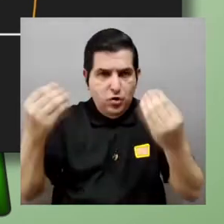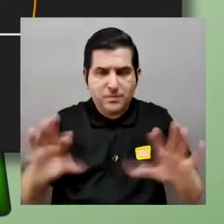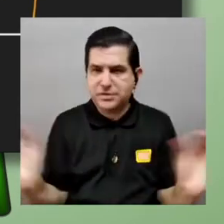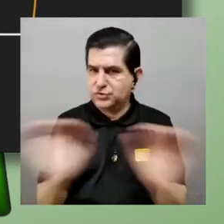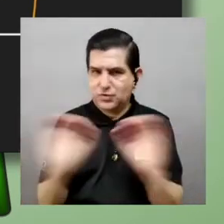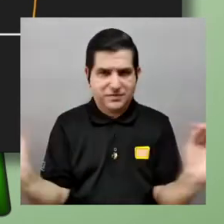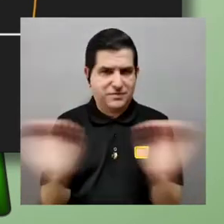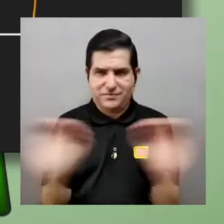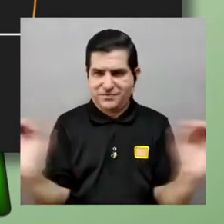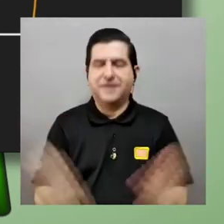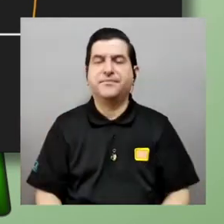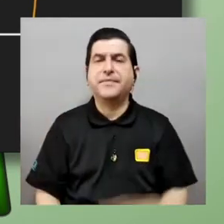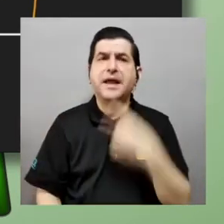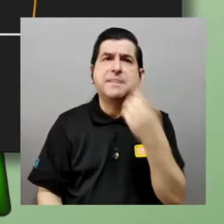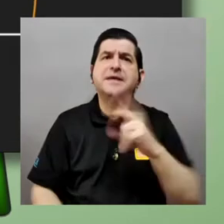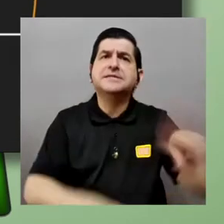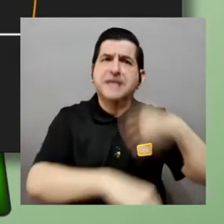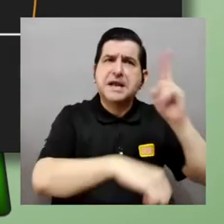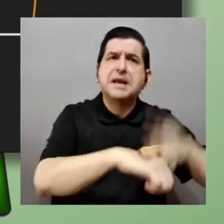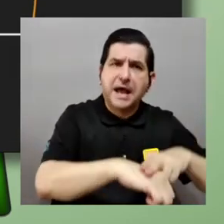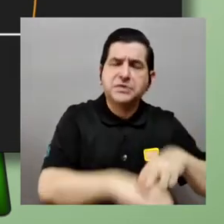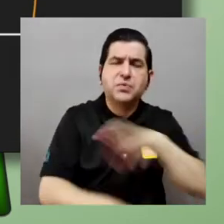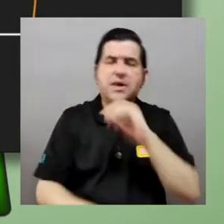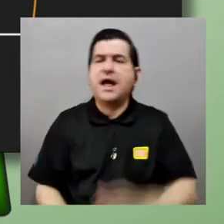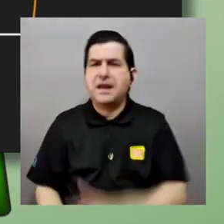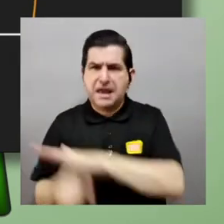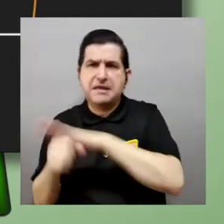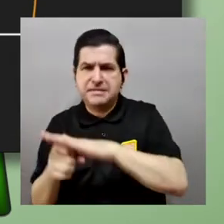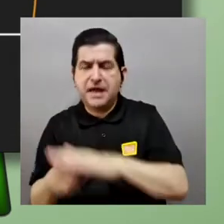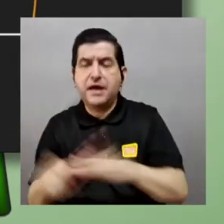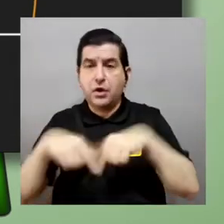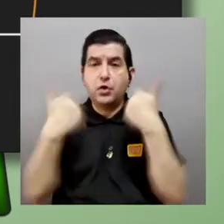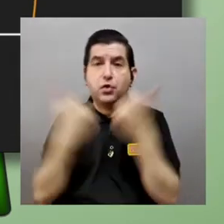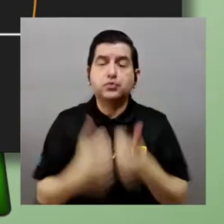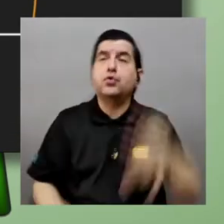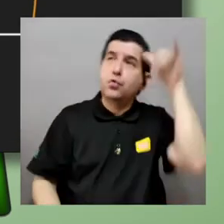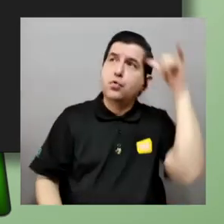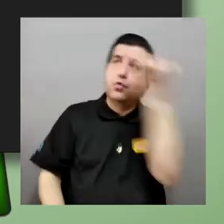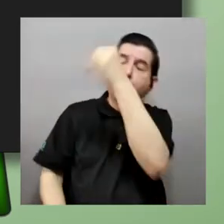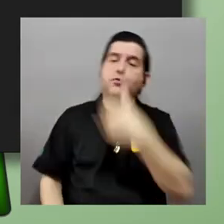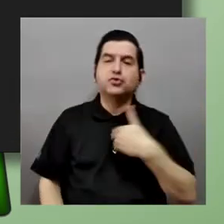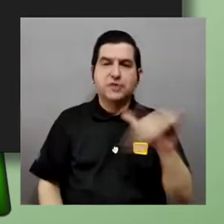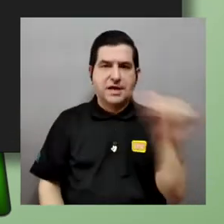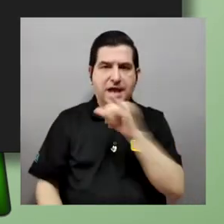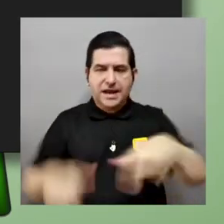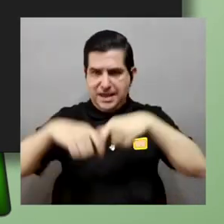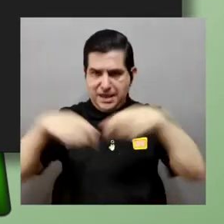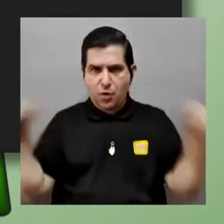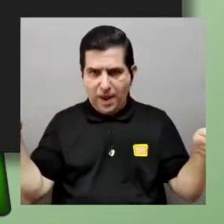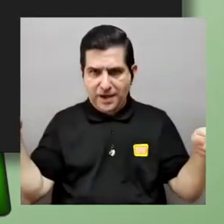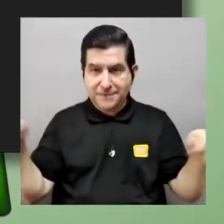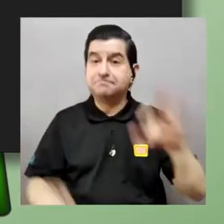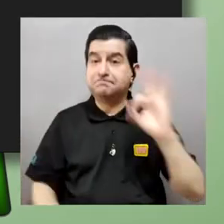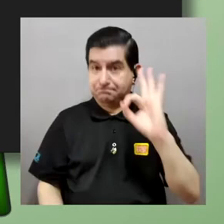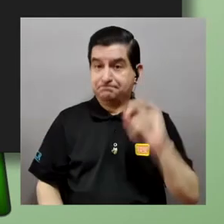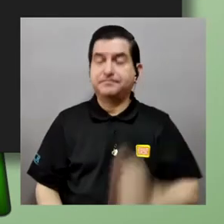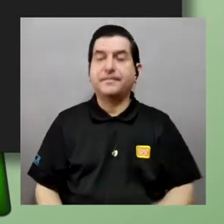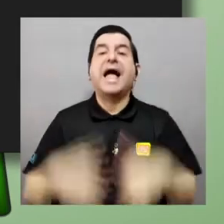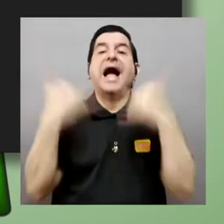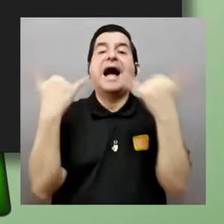decir que los naturales y los enteros que eran conjuntos infinitos tienen el mismo tamaño ahora a ver qué pasa